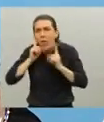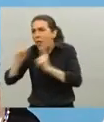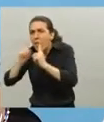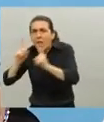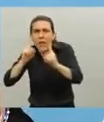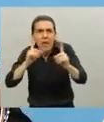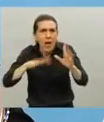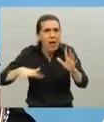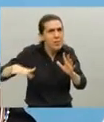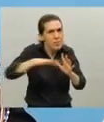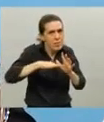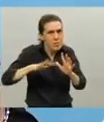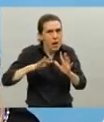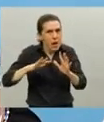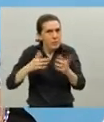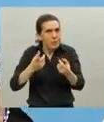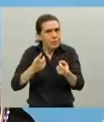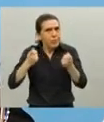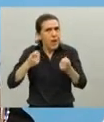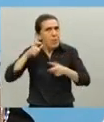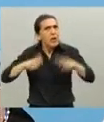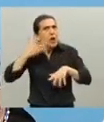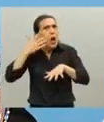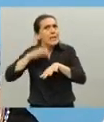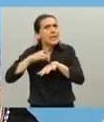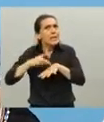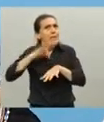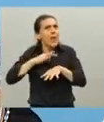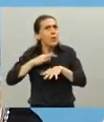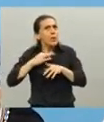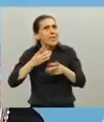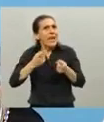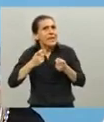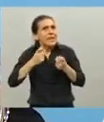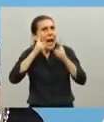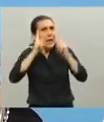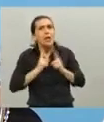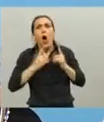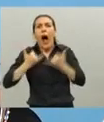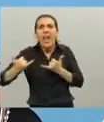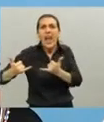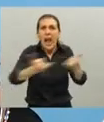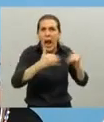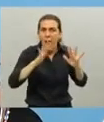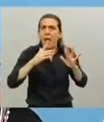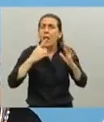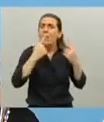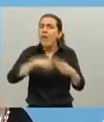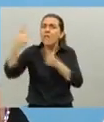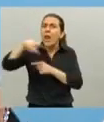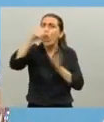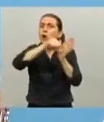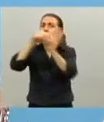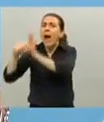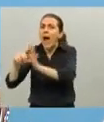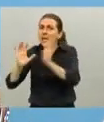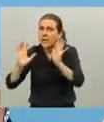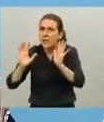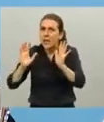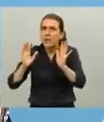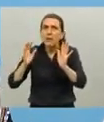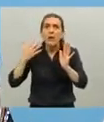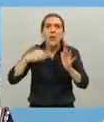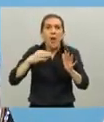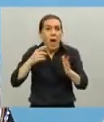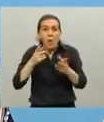salud que necesitaban y que merecían. Acá no ha pasado como en otros lugares del mundo, donde debió optarse